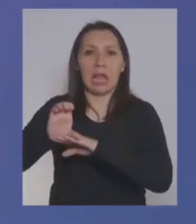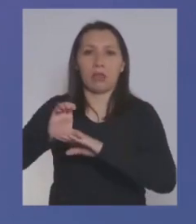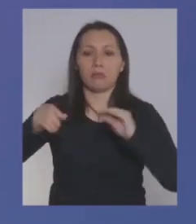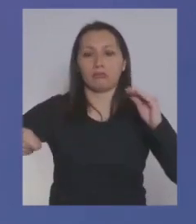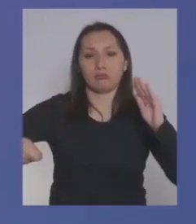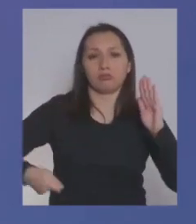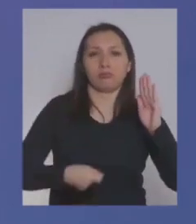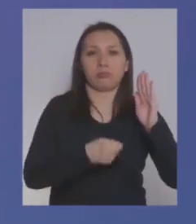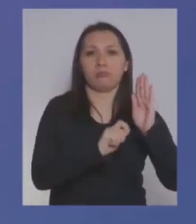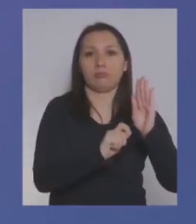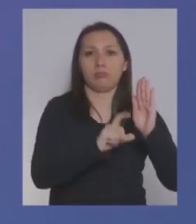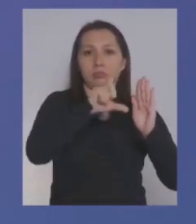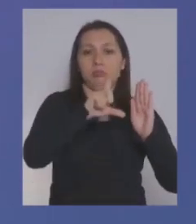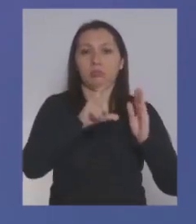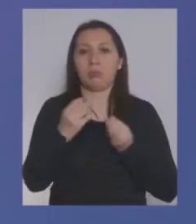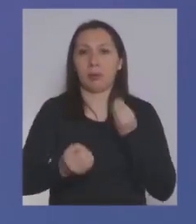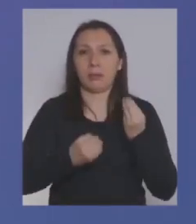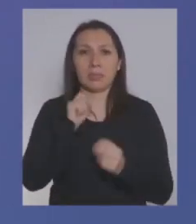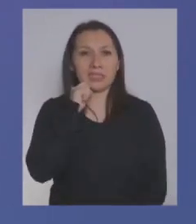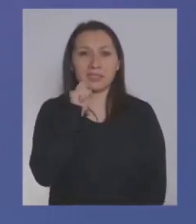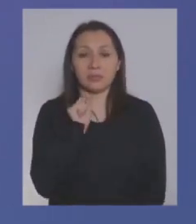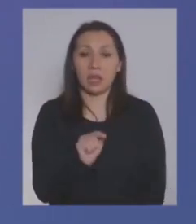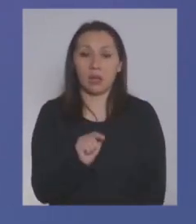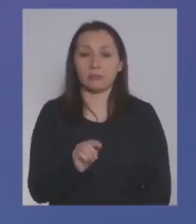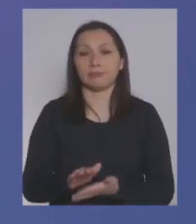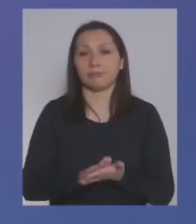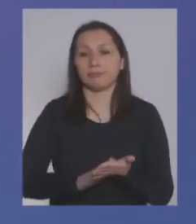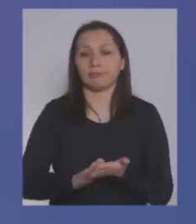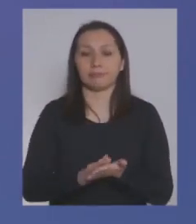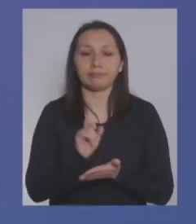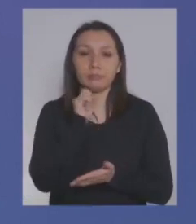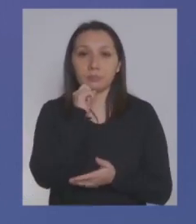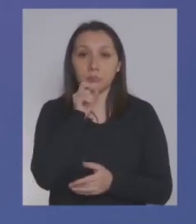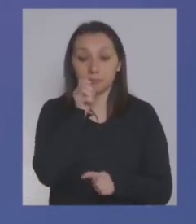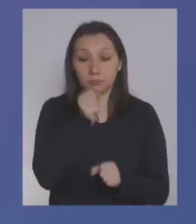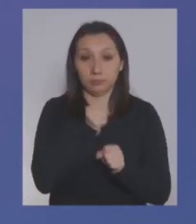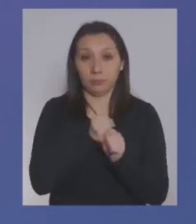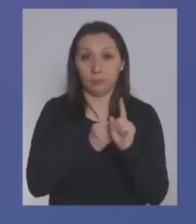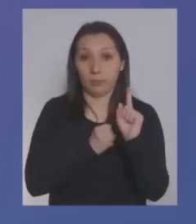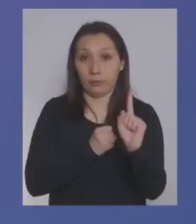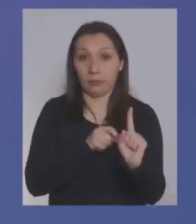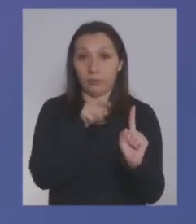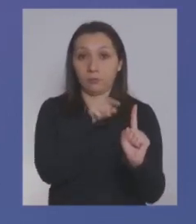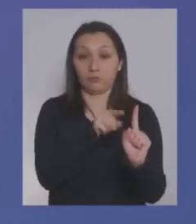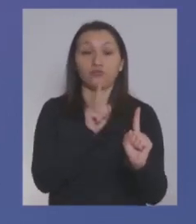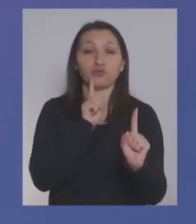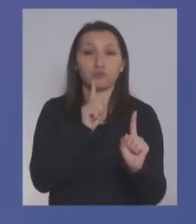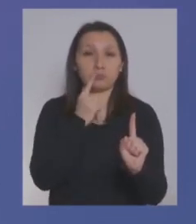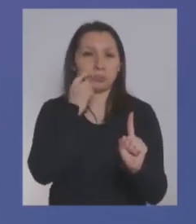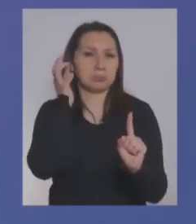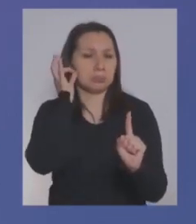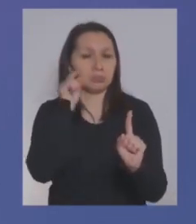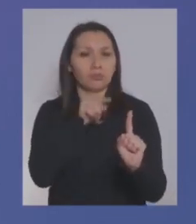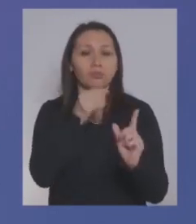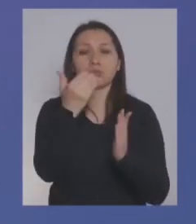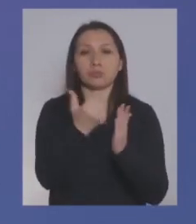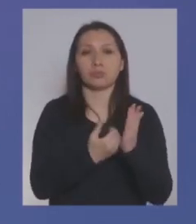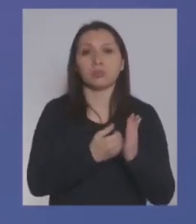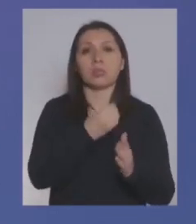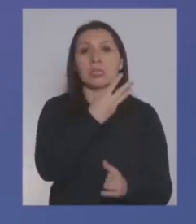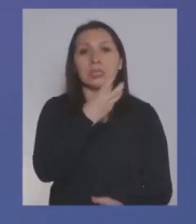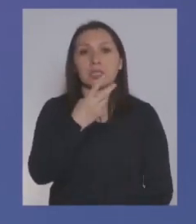suplemento ¿en la práctica qué significa esto hoy día? significa que un trabajador o trabajadora que recibe el salario mínimo 320